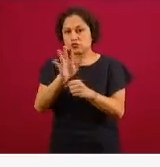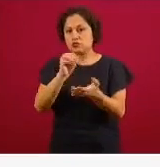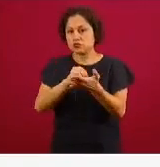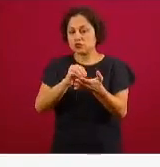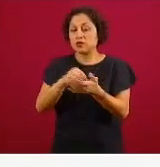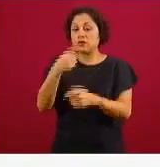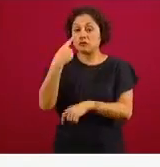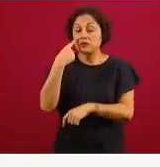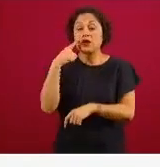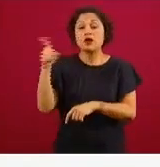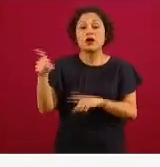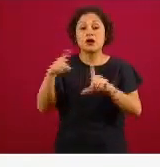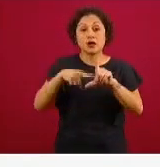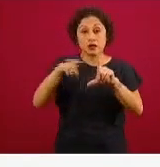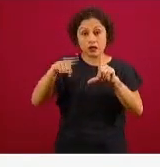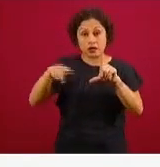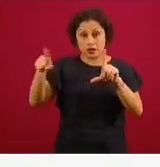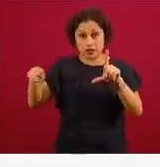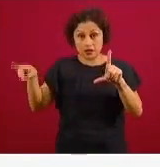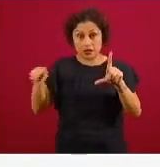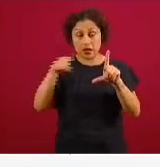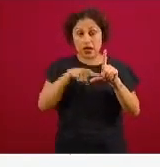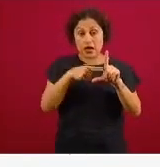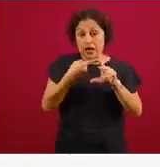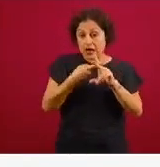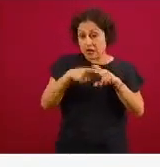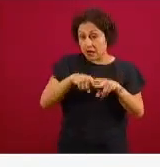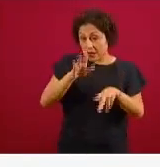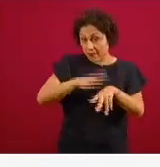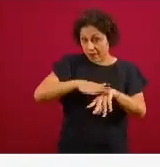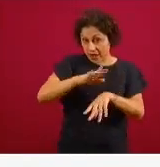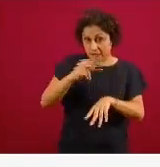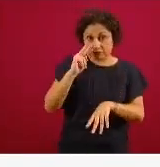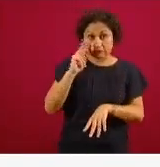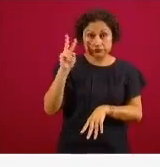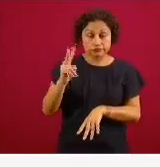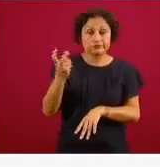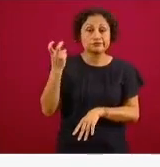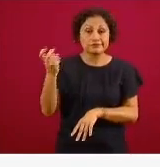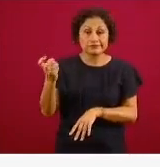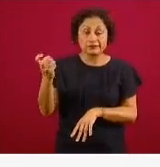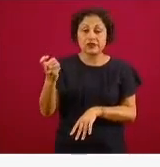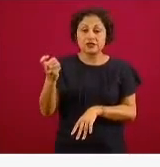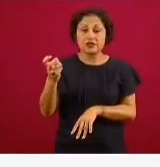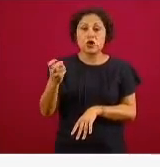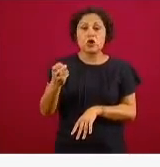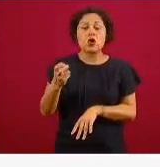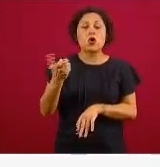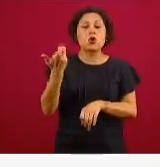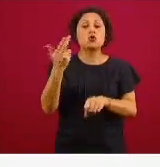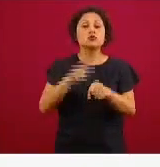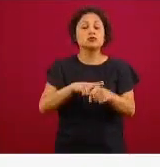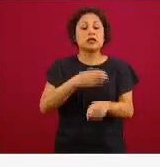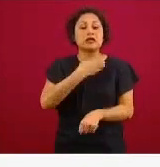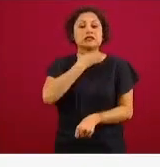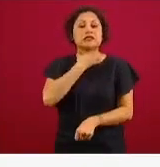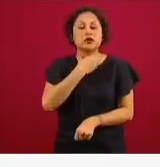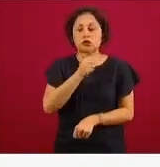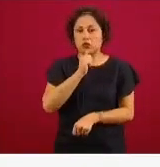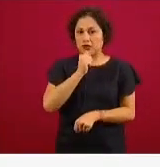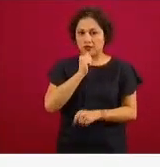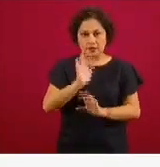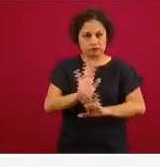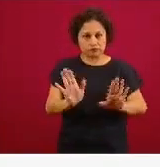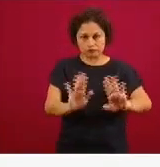no hay saturación de hospitales el riesgo existe como en todo el país pero en este momento